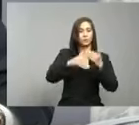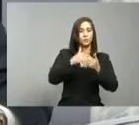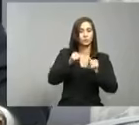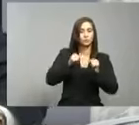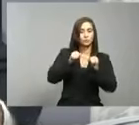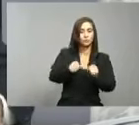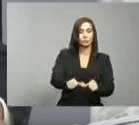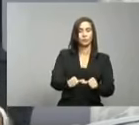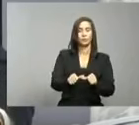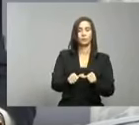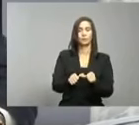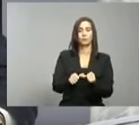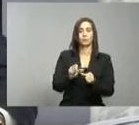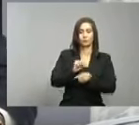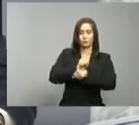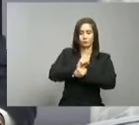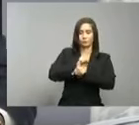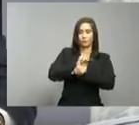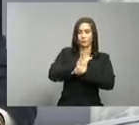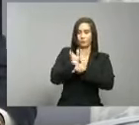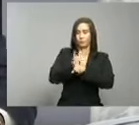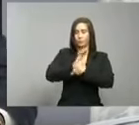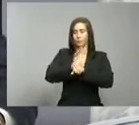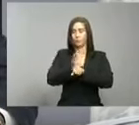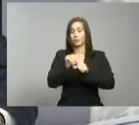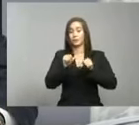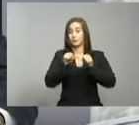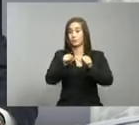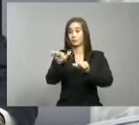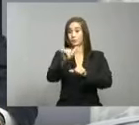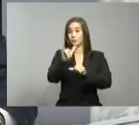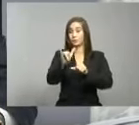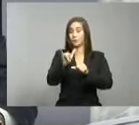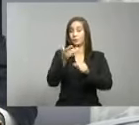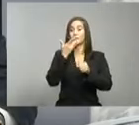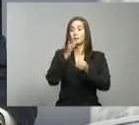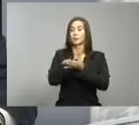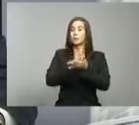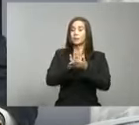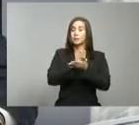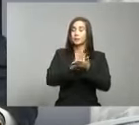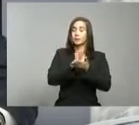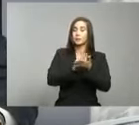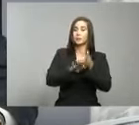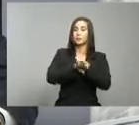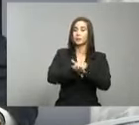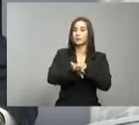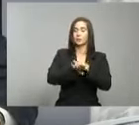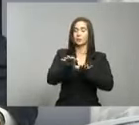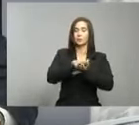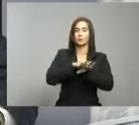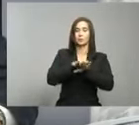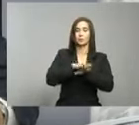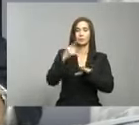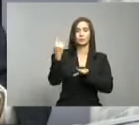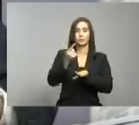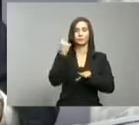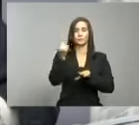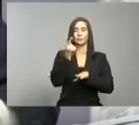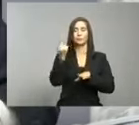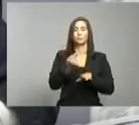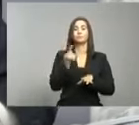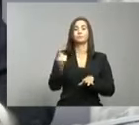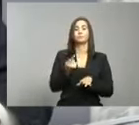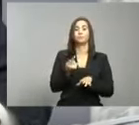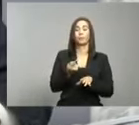seguimiento de la epidemia continúa siendo el mismo con el lavado frecuente con agua y jabón